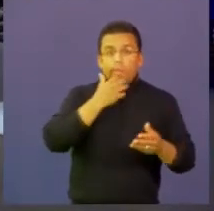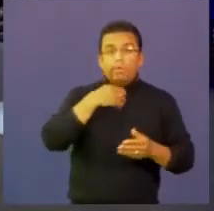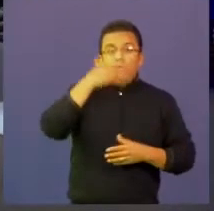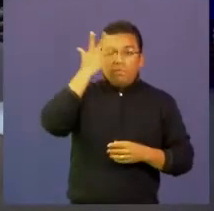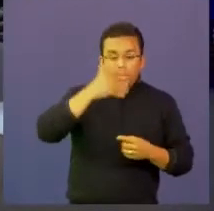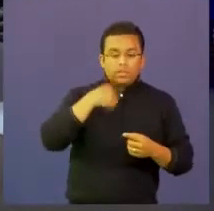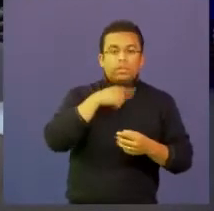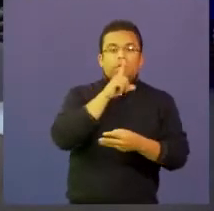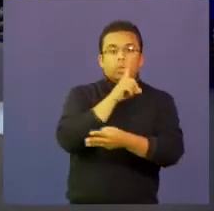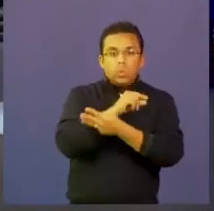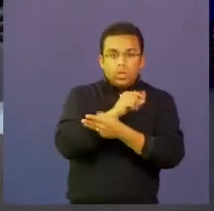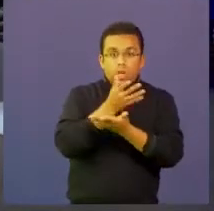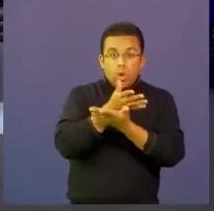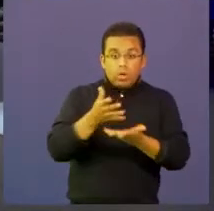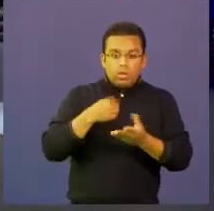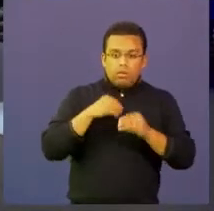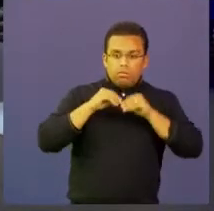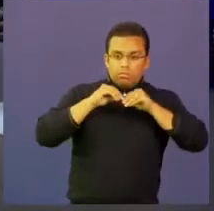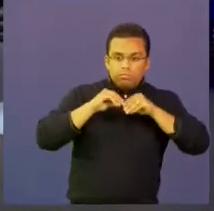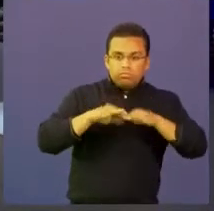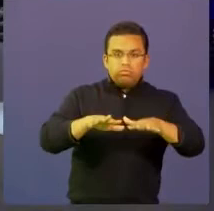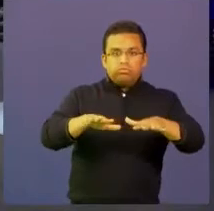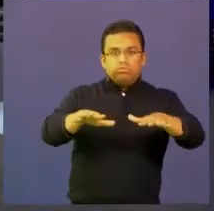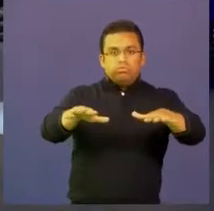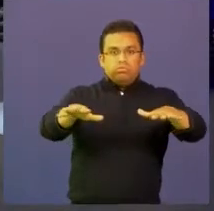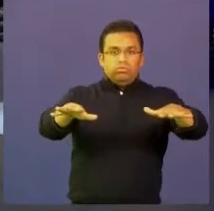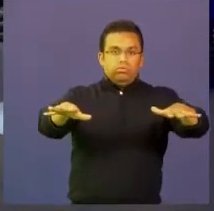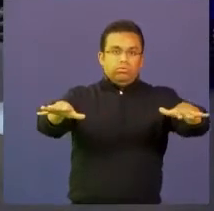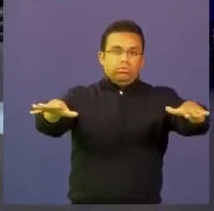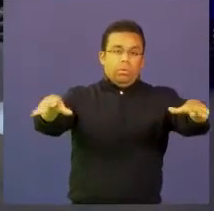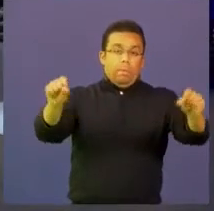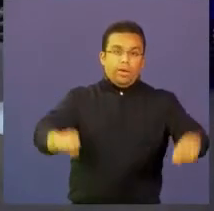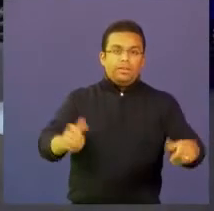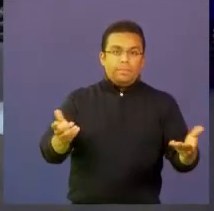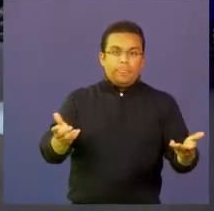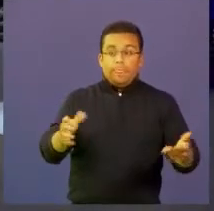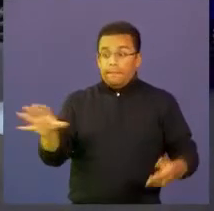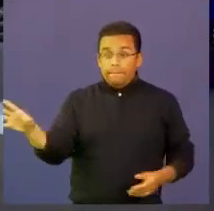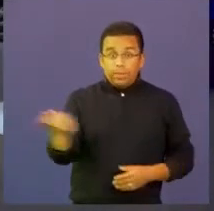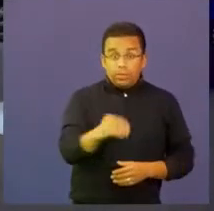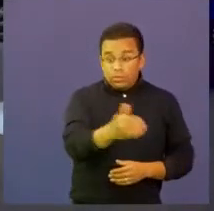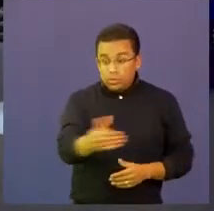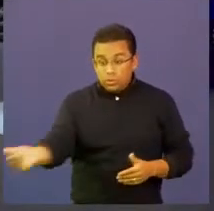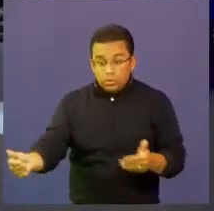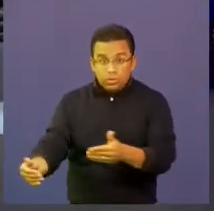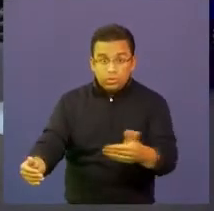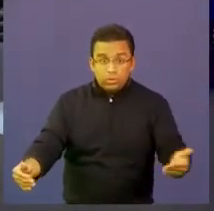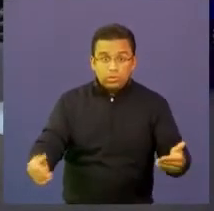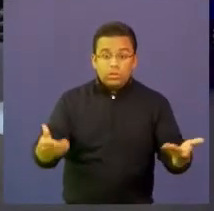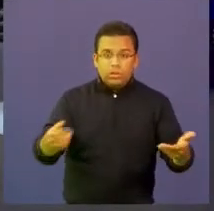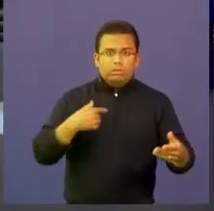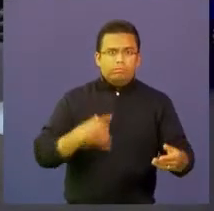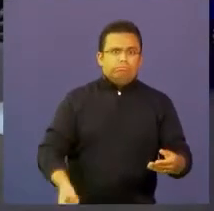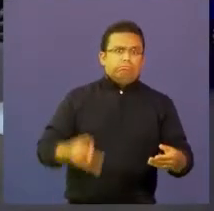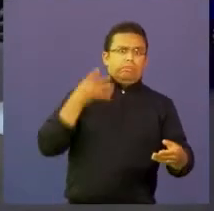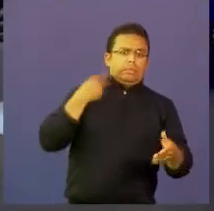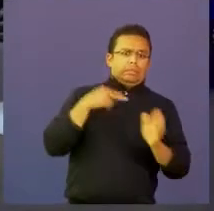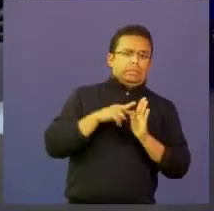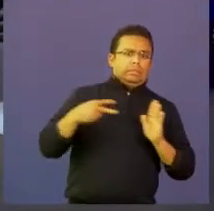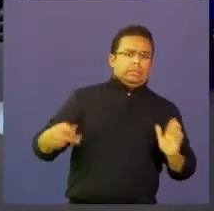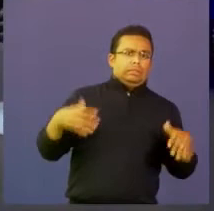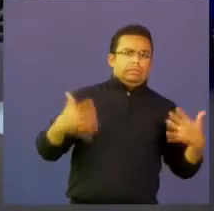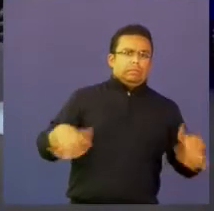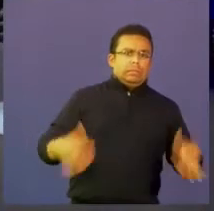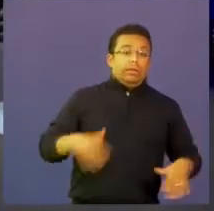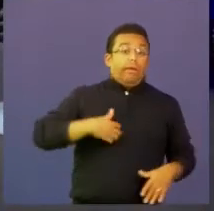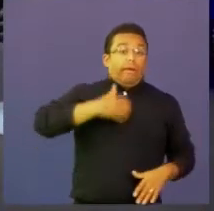oportunidad para llegar con el mensaje mucho más allá y a los chicos que cada rato están mucho más tecnológicos que nosotros que le entregas una